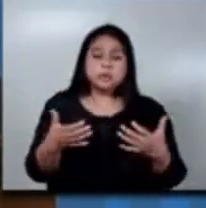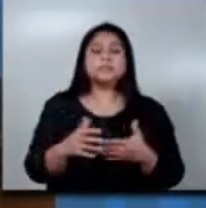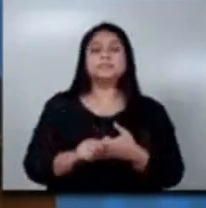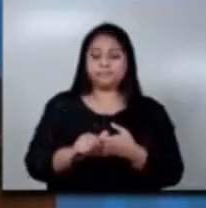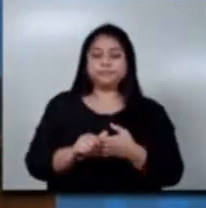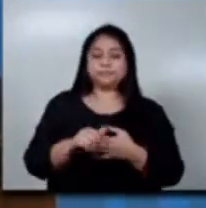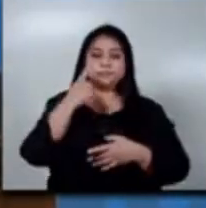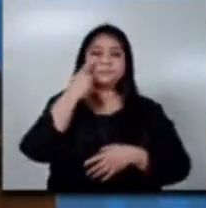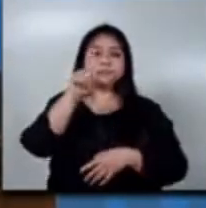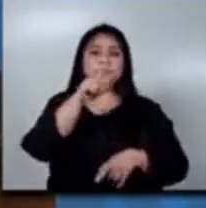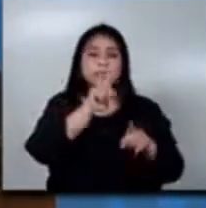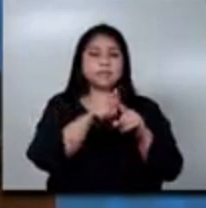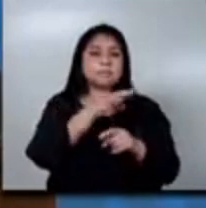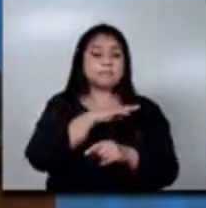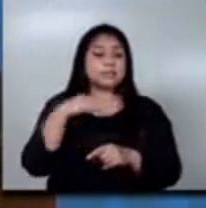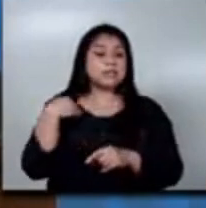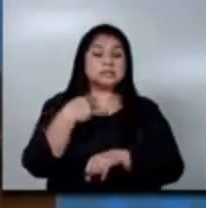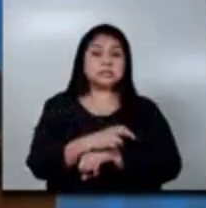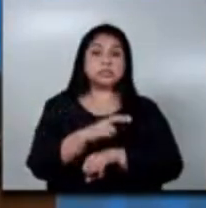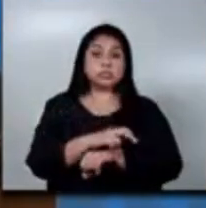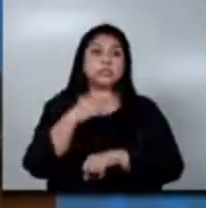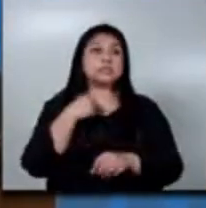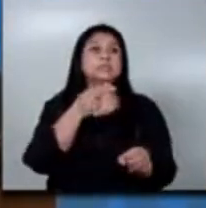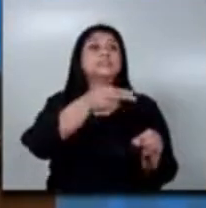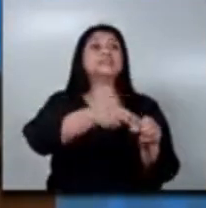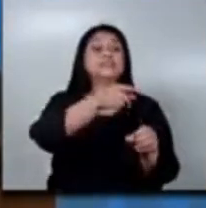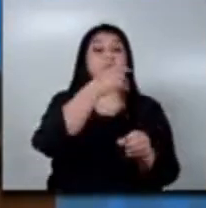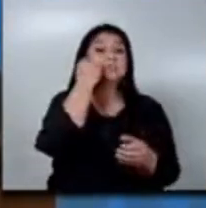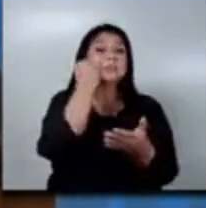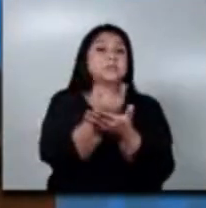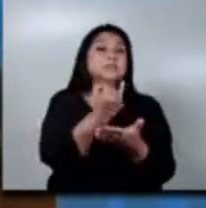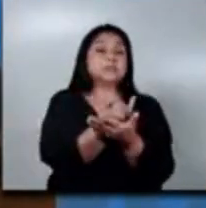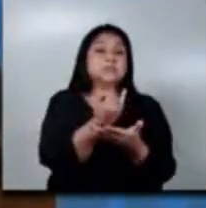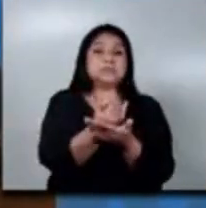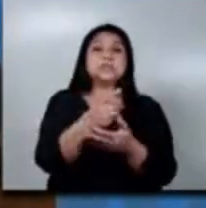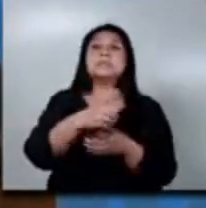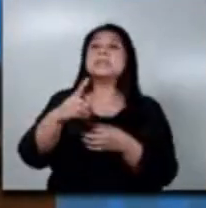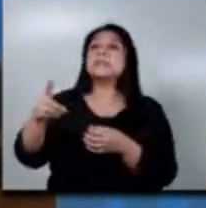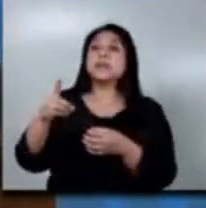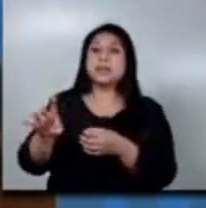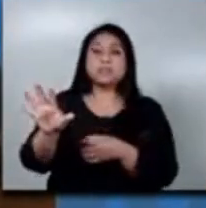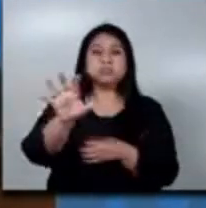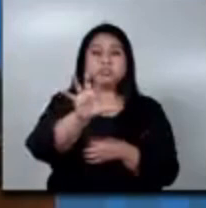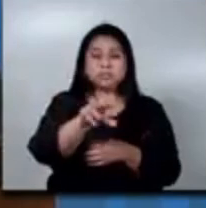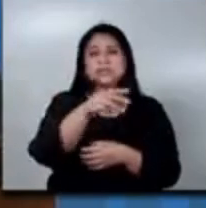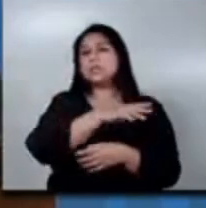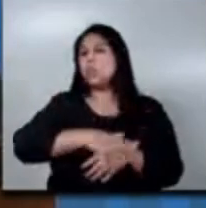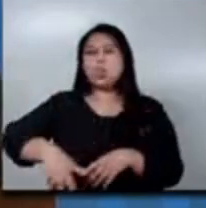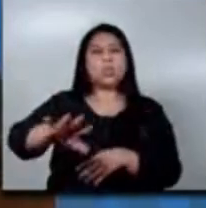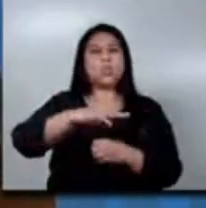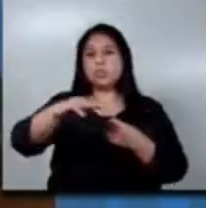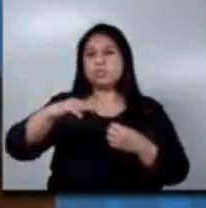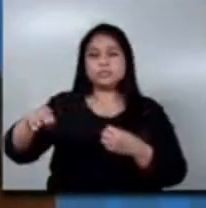Ganadería y Alimentación, principalmente en las agencias municipales de extensión rural que se encuentran ubicadas en todos los